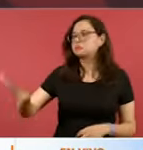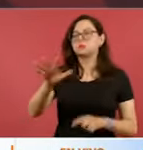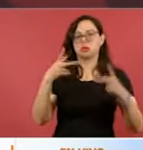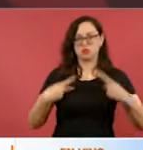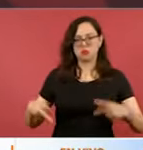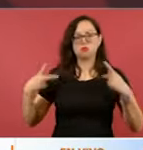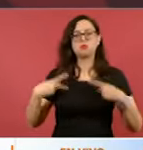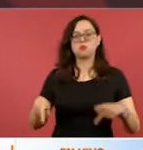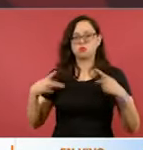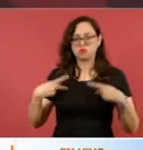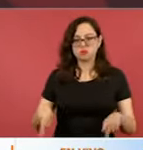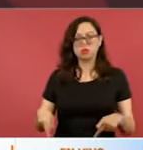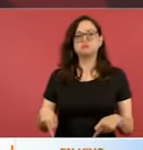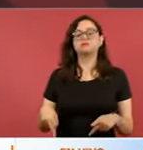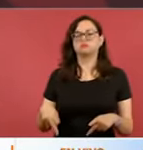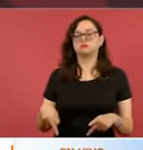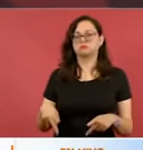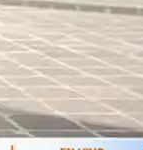de nuestra América.